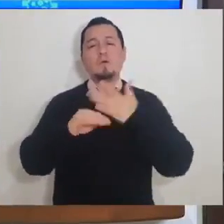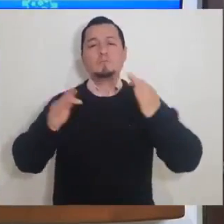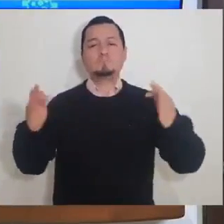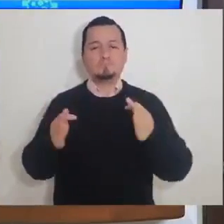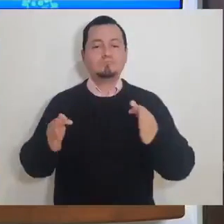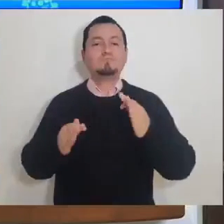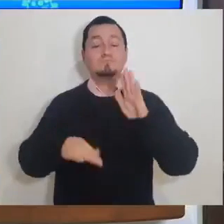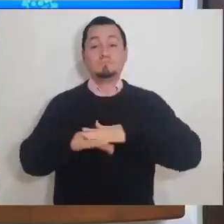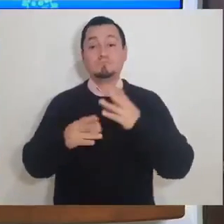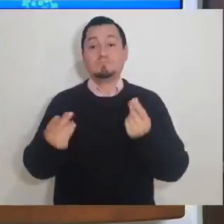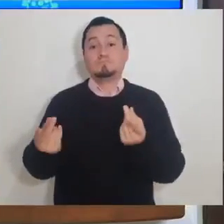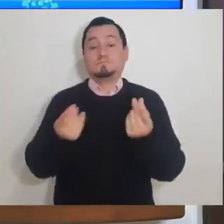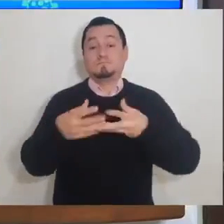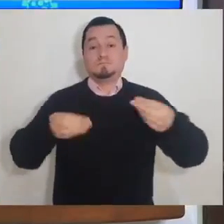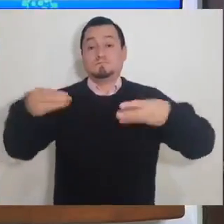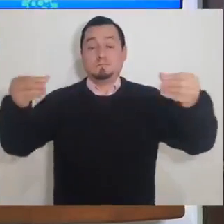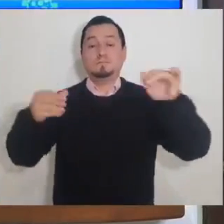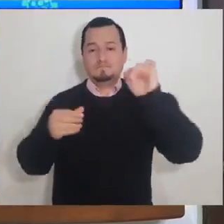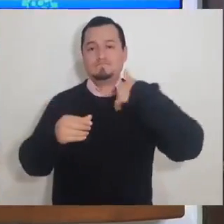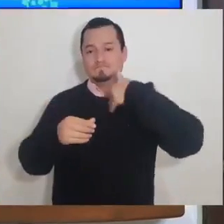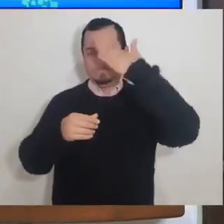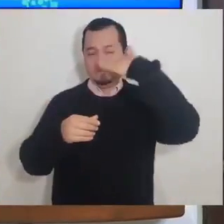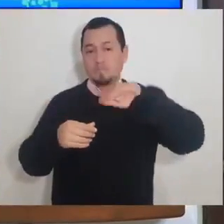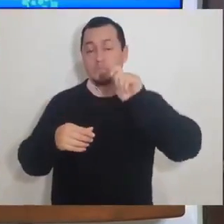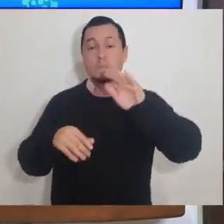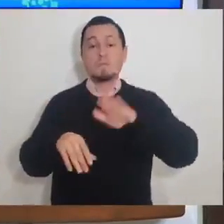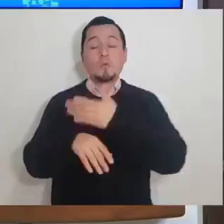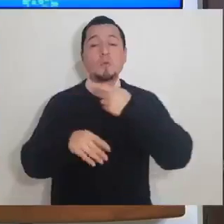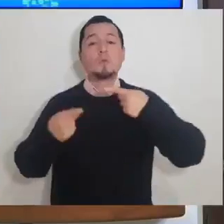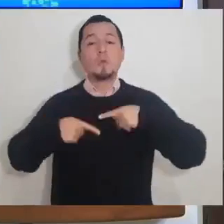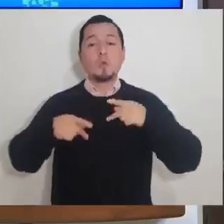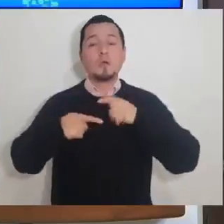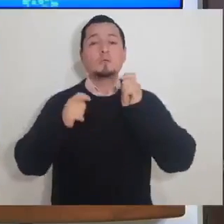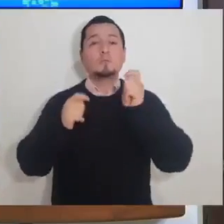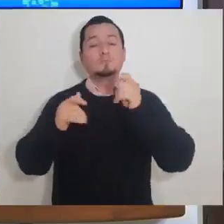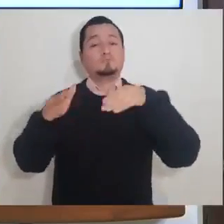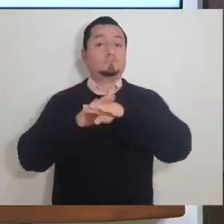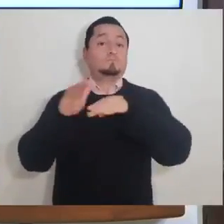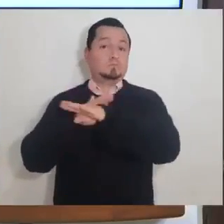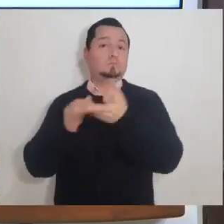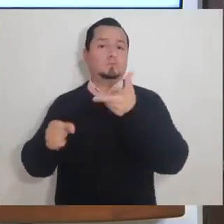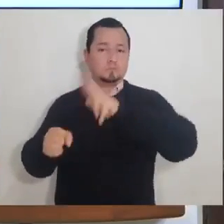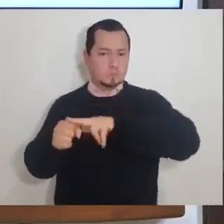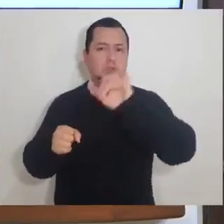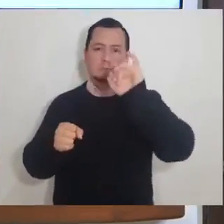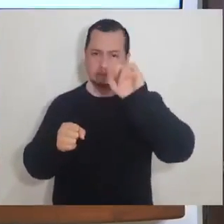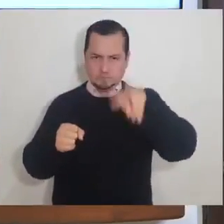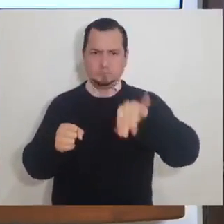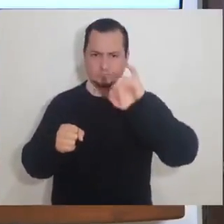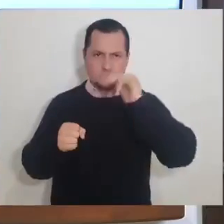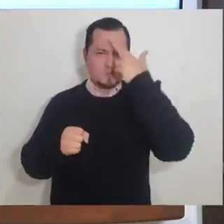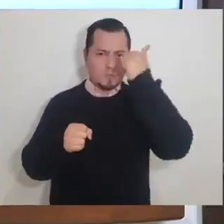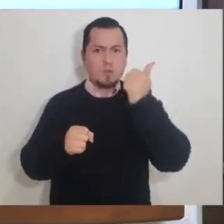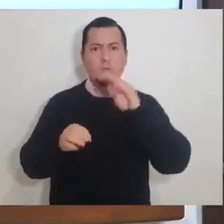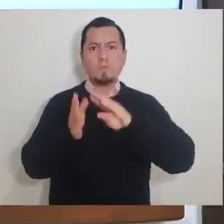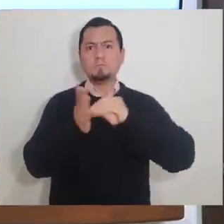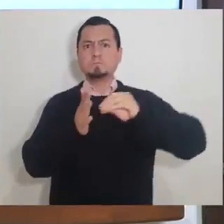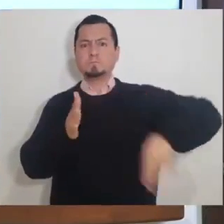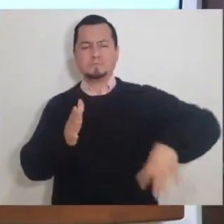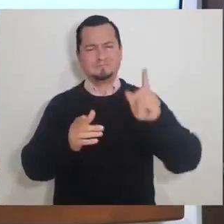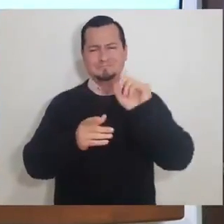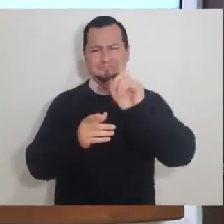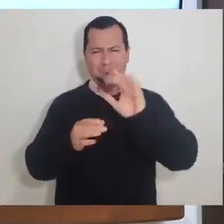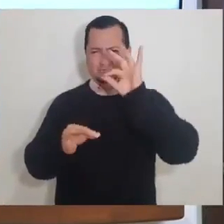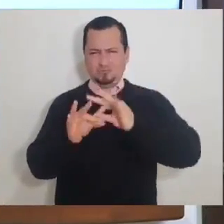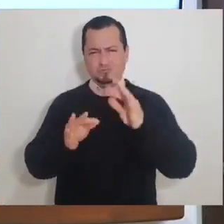manera muy rápida y por supuesto también como consecuencia el número de gente que tiene que ingresar al hospital. Quiero explicarles qué es lo que ha sucedido